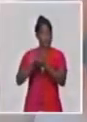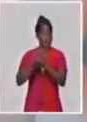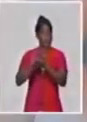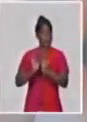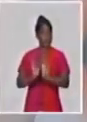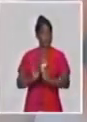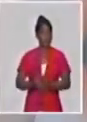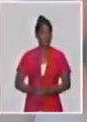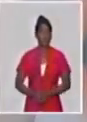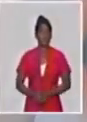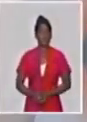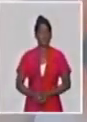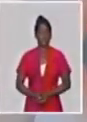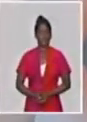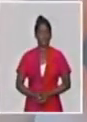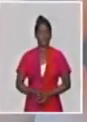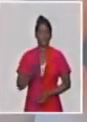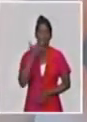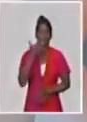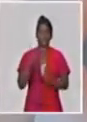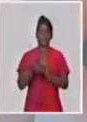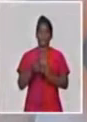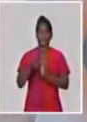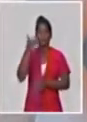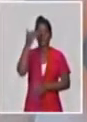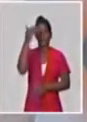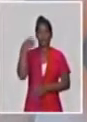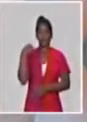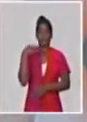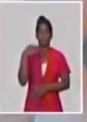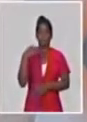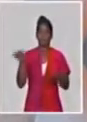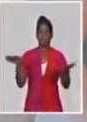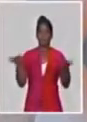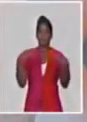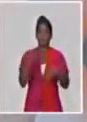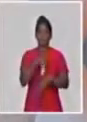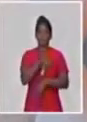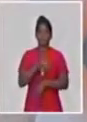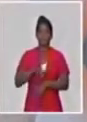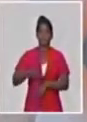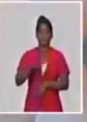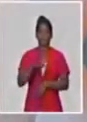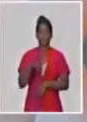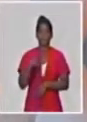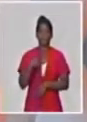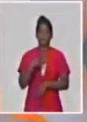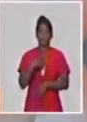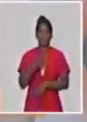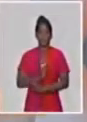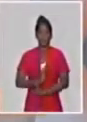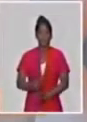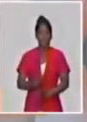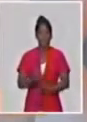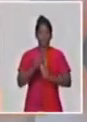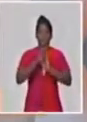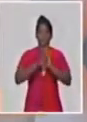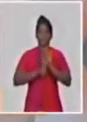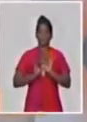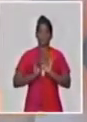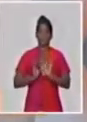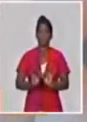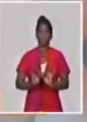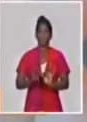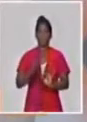tardes Randy y el resto de los televidentes y oyentes de la Mesa Redonda. Decirle que contamos con medidas de carácter general, tanto para la